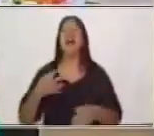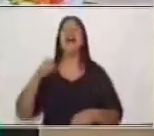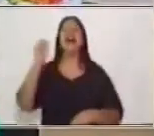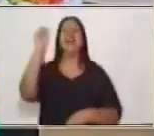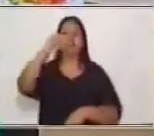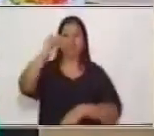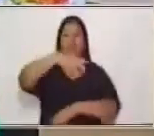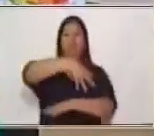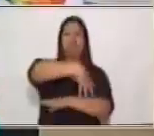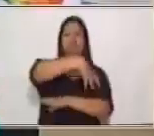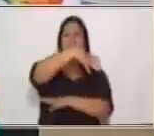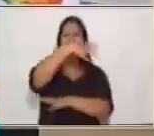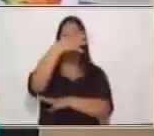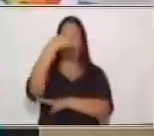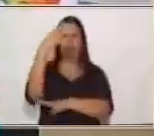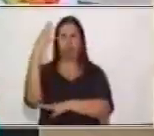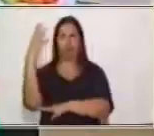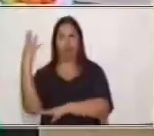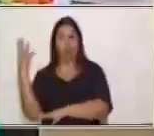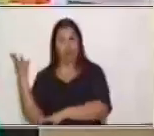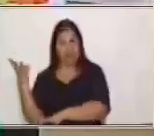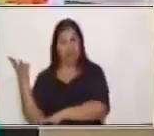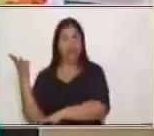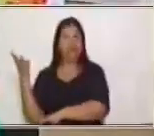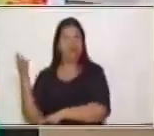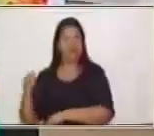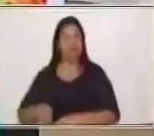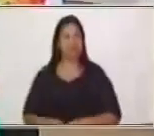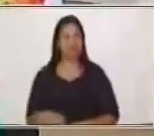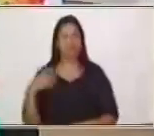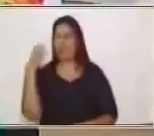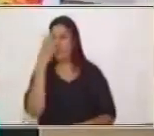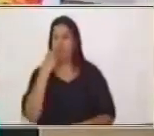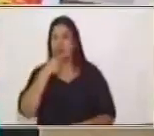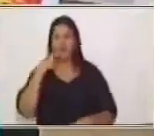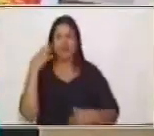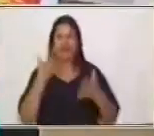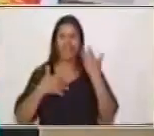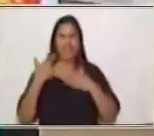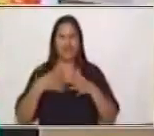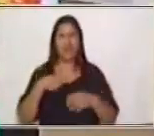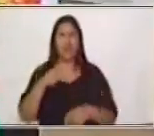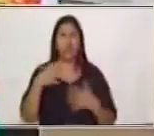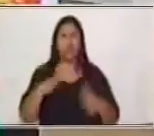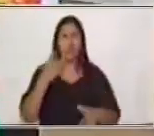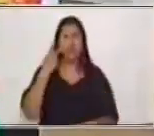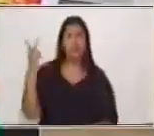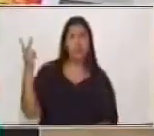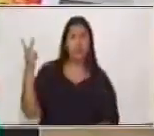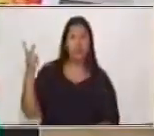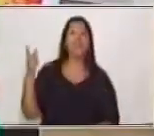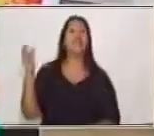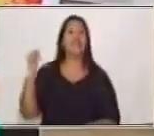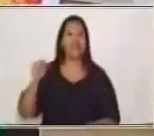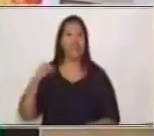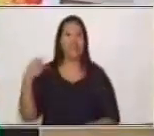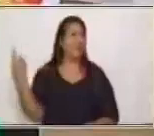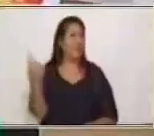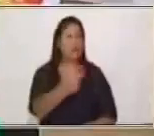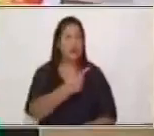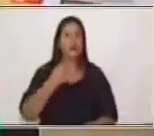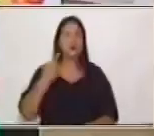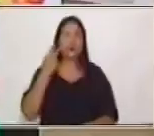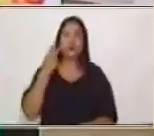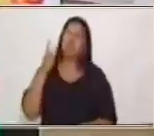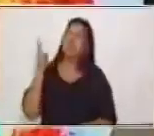los colores bonitos del arco iris. ¿Quiénes de nosotros no hemos visto un arco iris? ¿Verdad? Creo que a todos nos hace